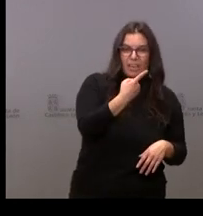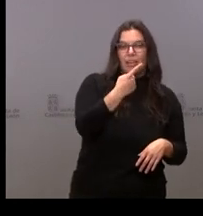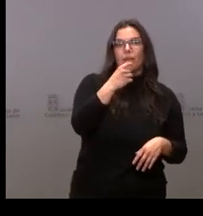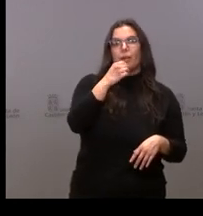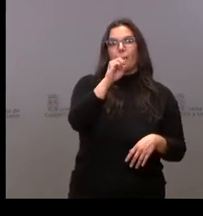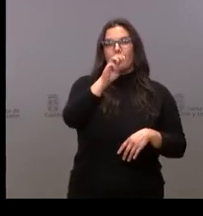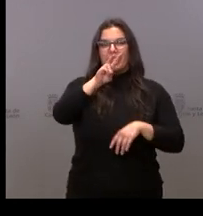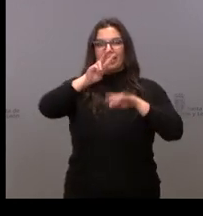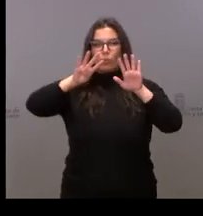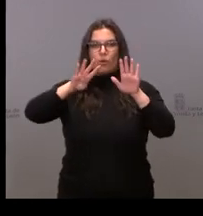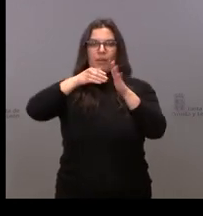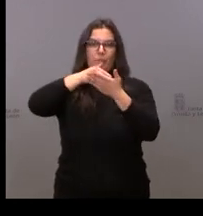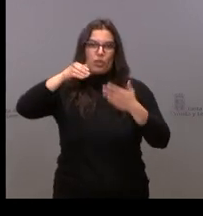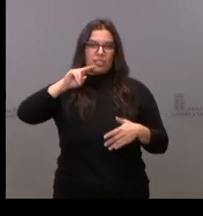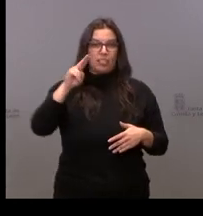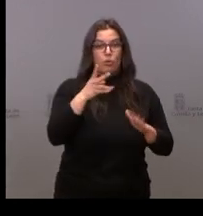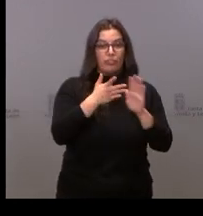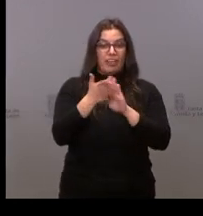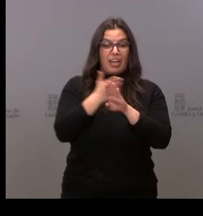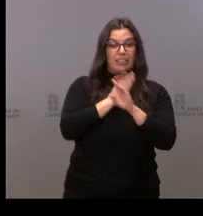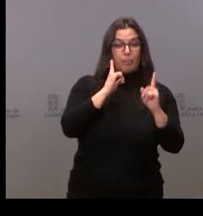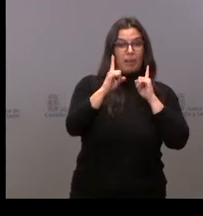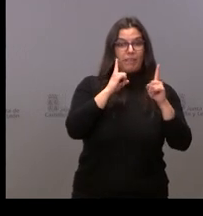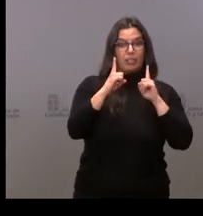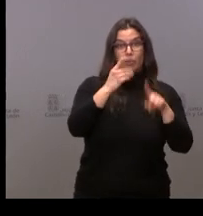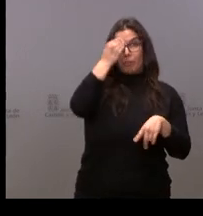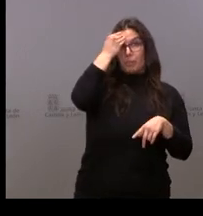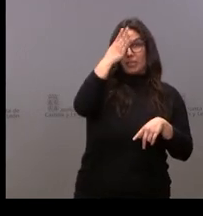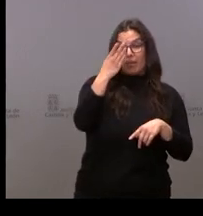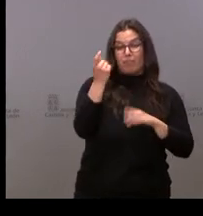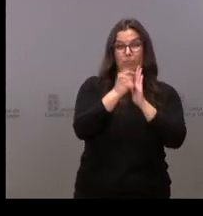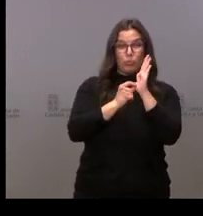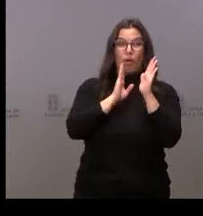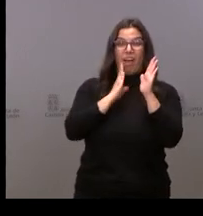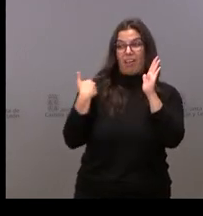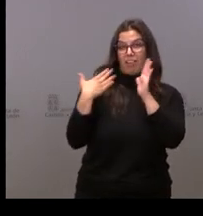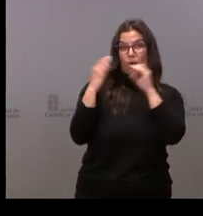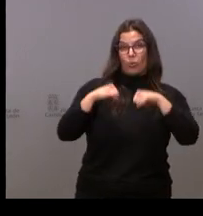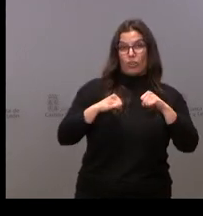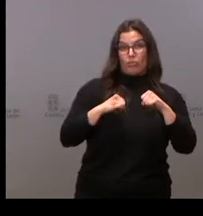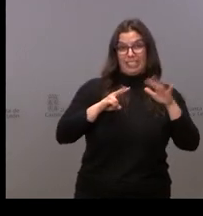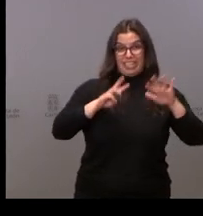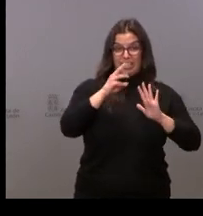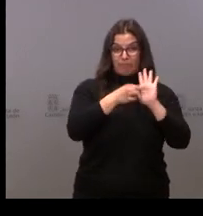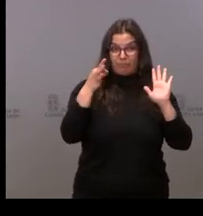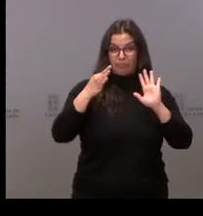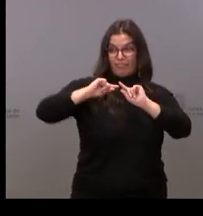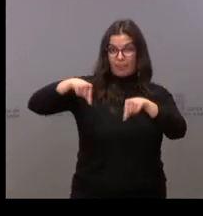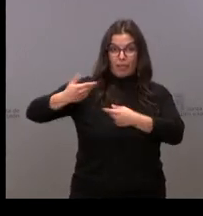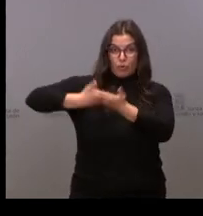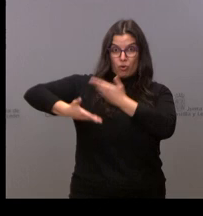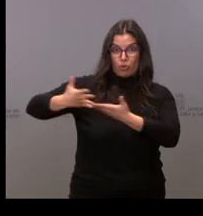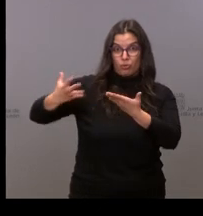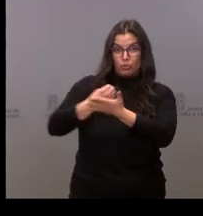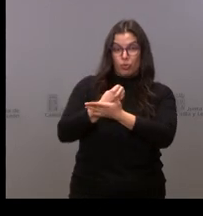que supera ampliamente las previsiones del punto 73 del acuerdo que se firmó con los distintos grupos políticos